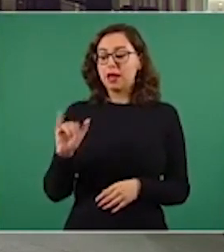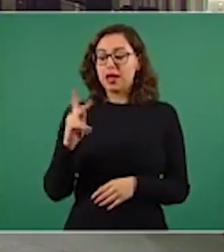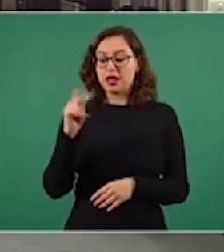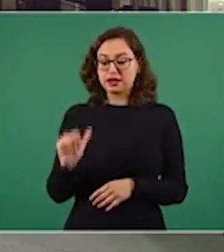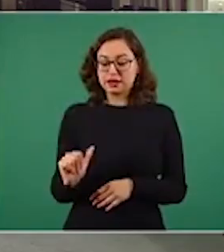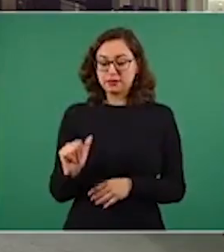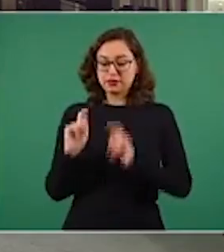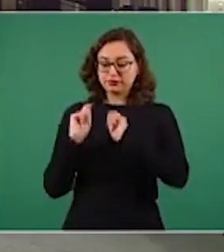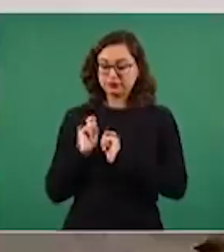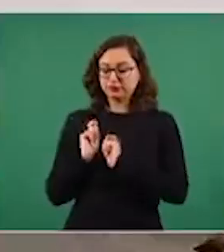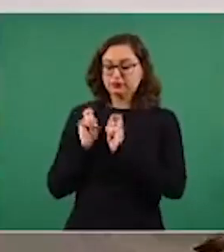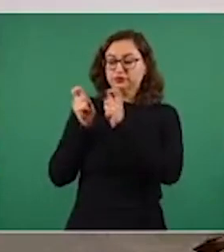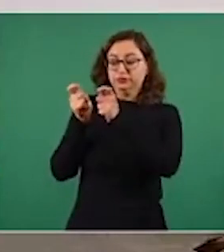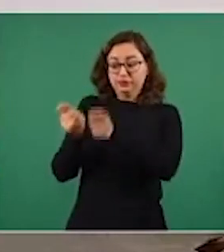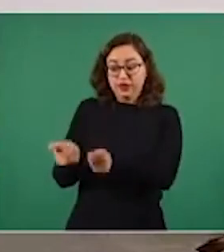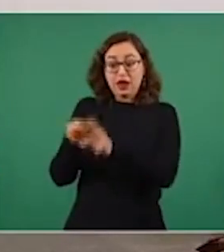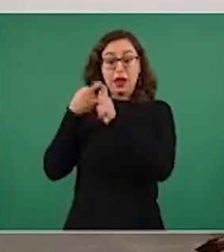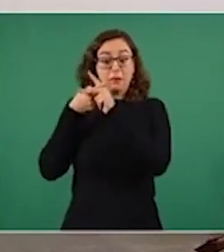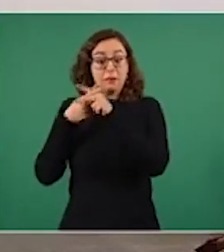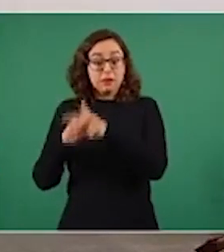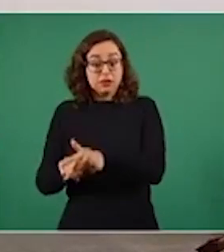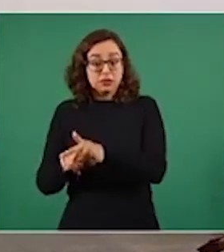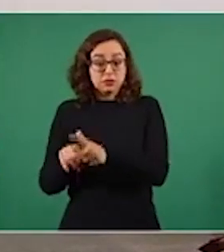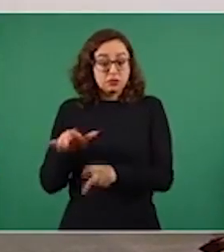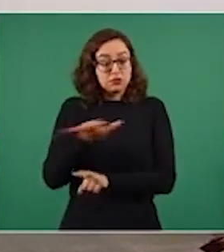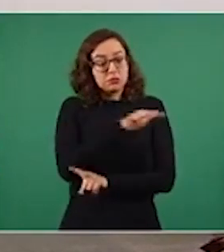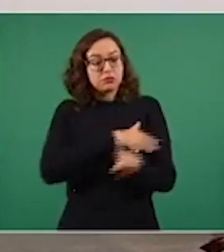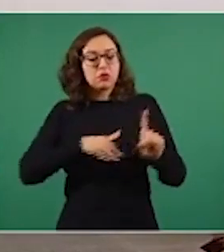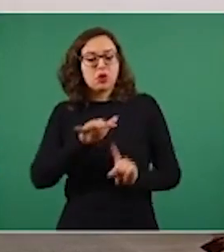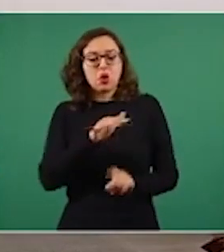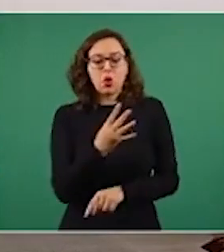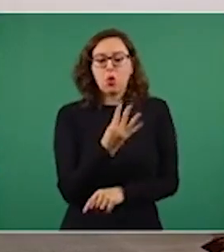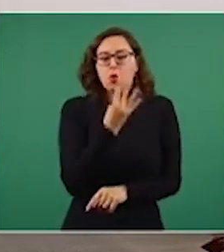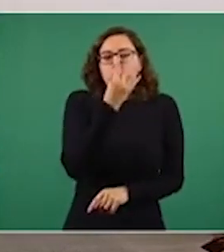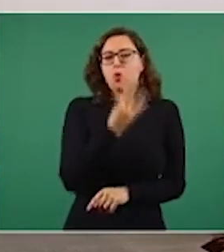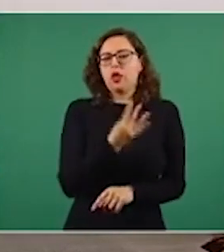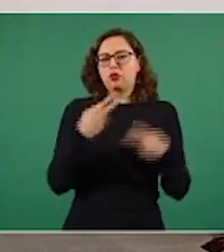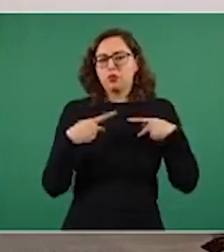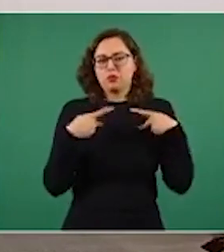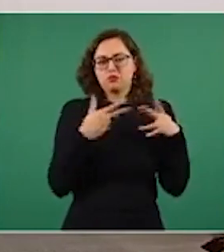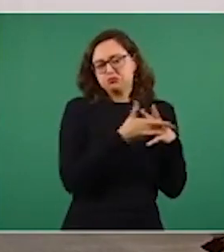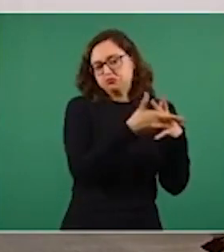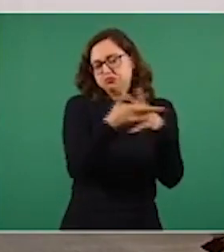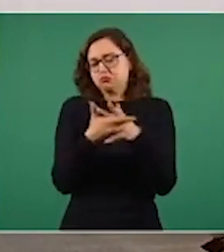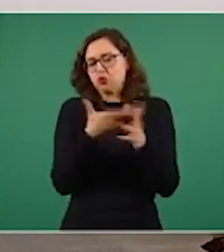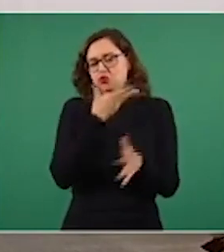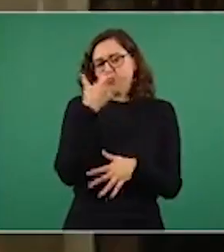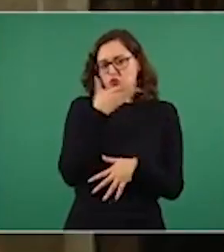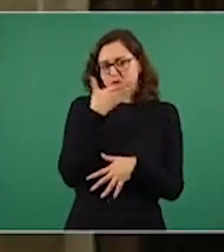cuatro homicidios por cada cien mil habitantes. El año pasado Guanajuato cerró por arriba de los setenta homicidios por cada cien mil habitantes